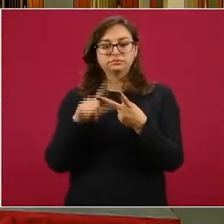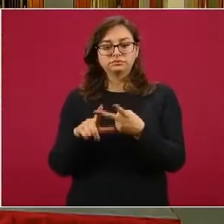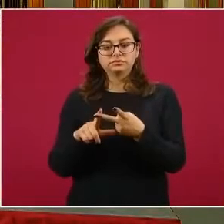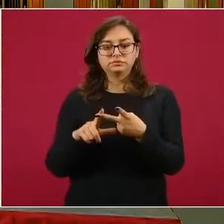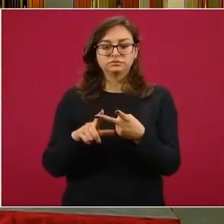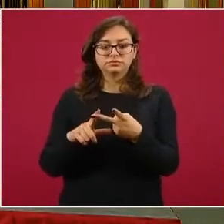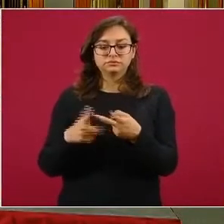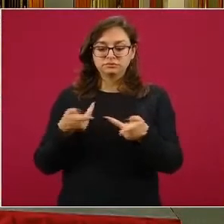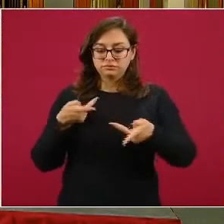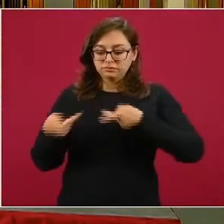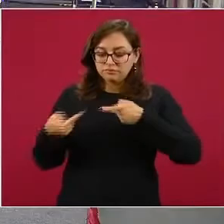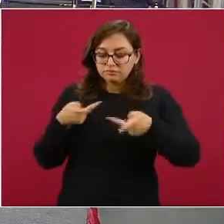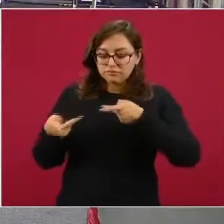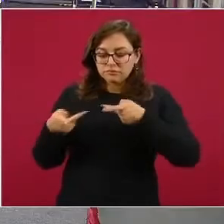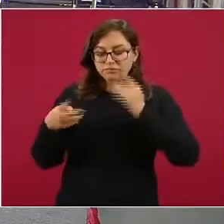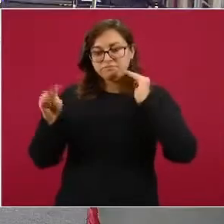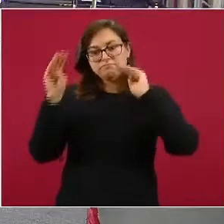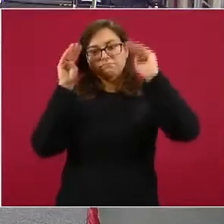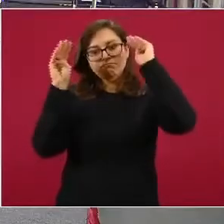están pensando